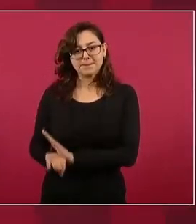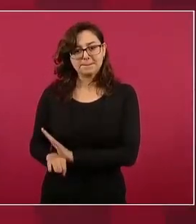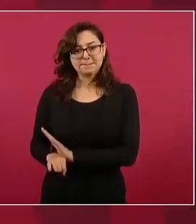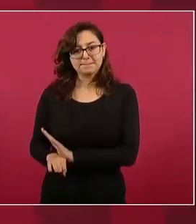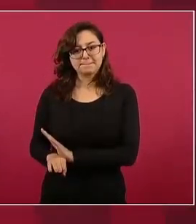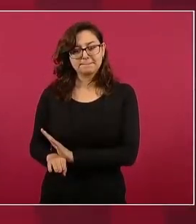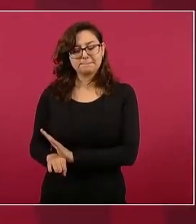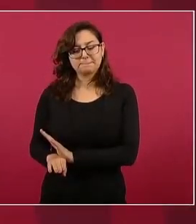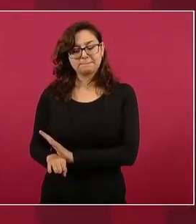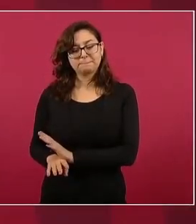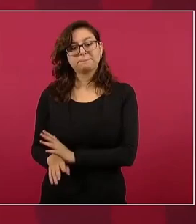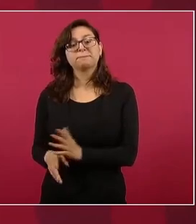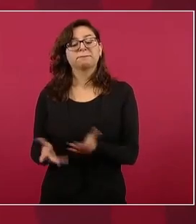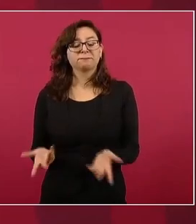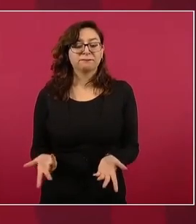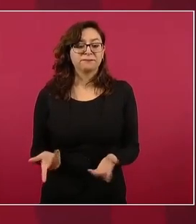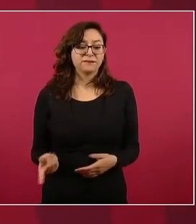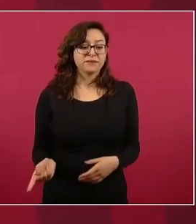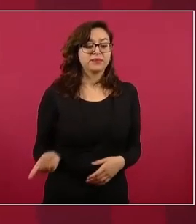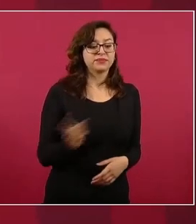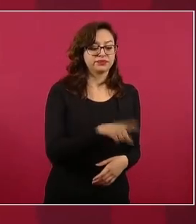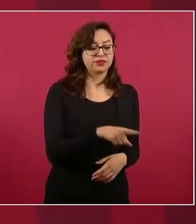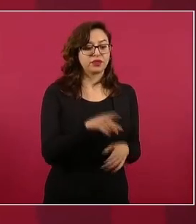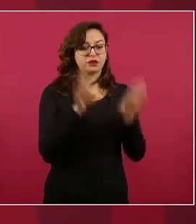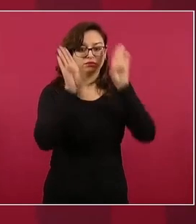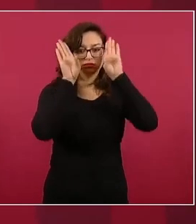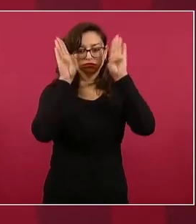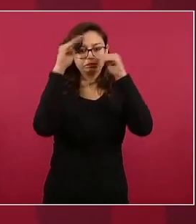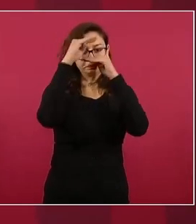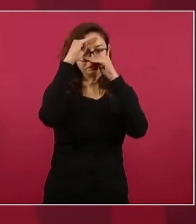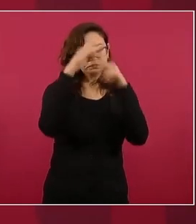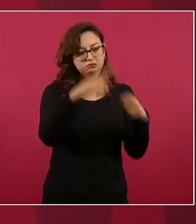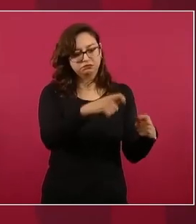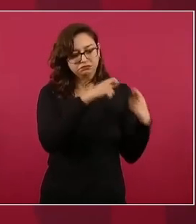regresando el conservadurismo